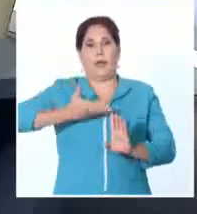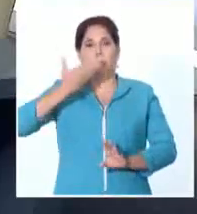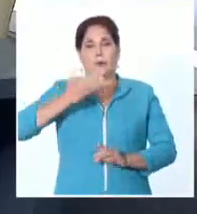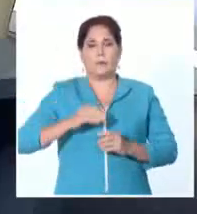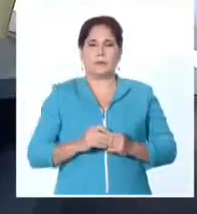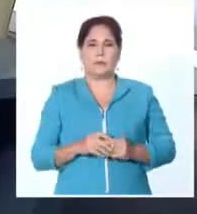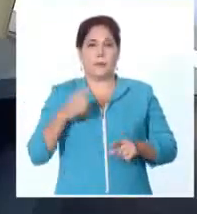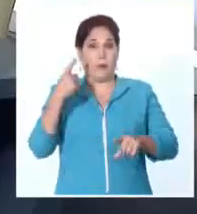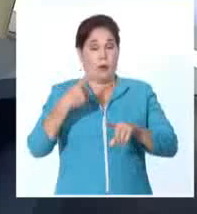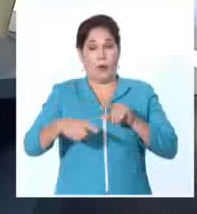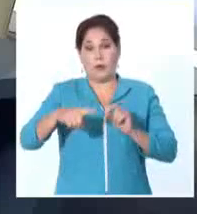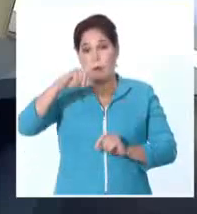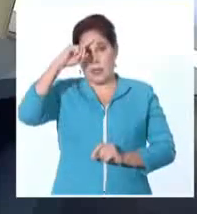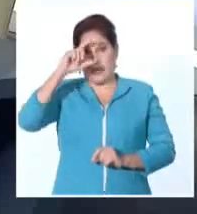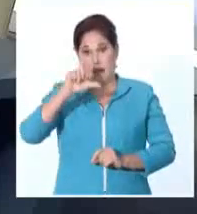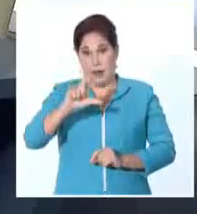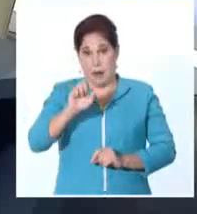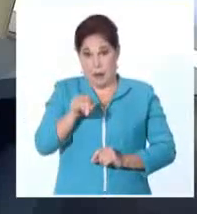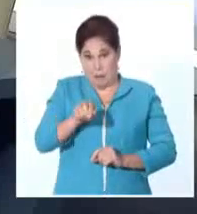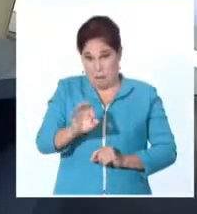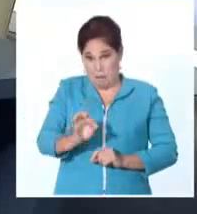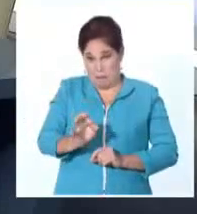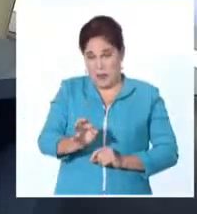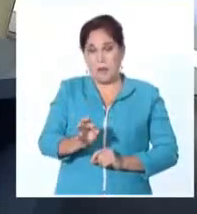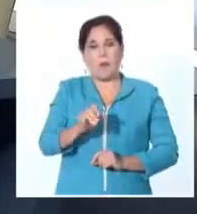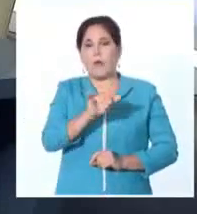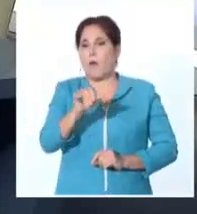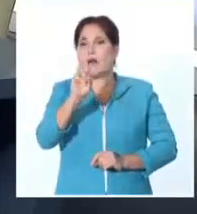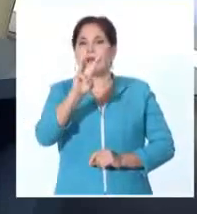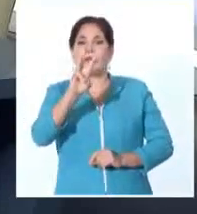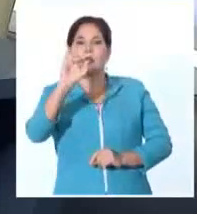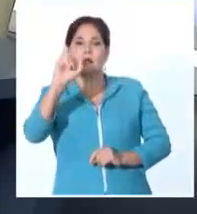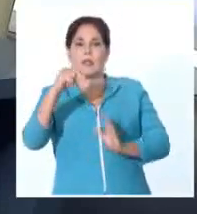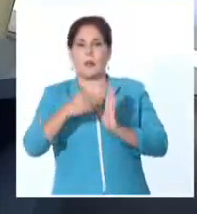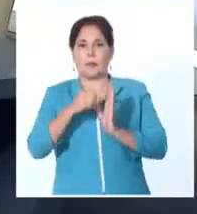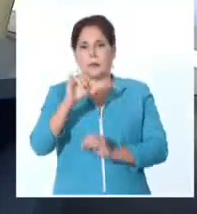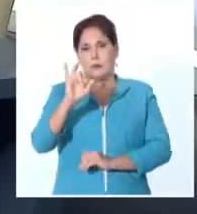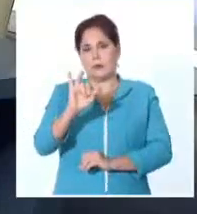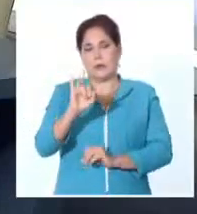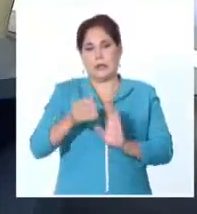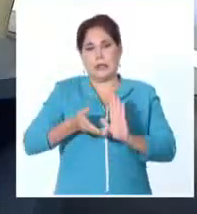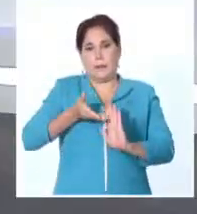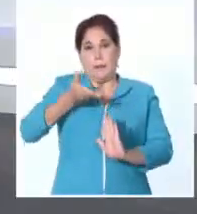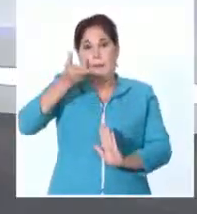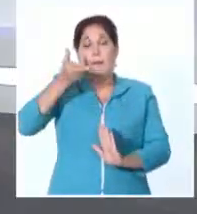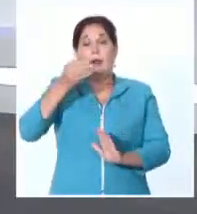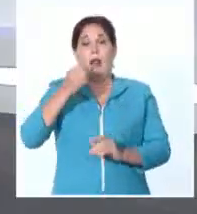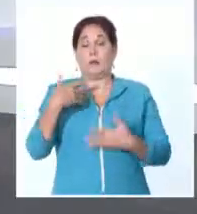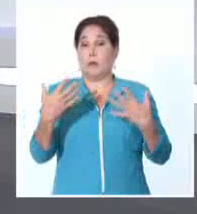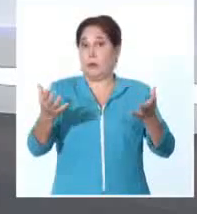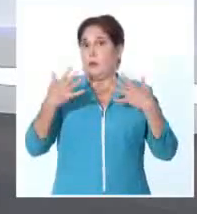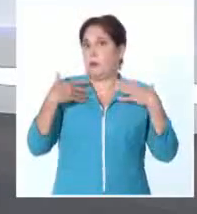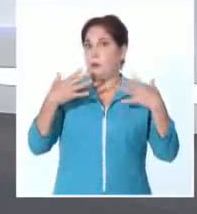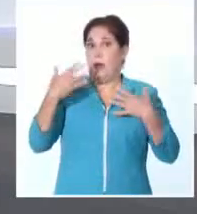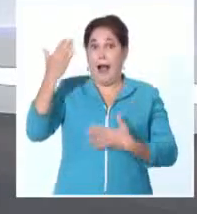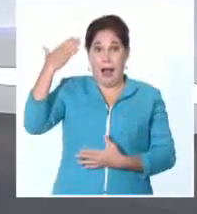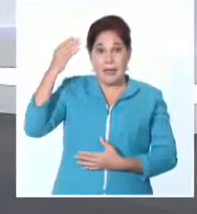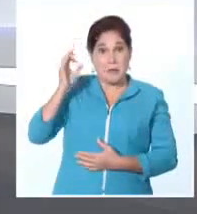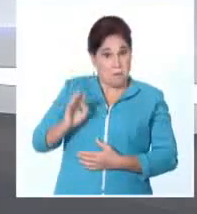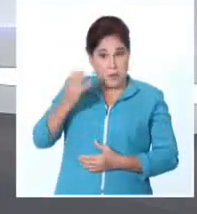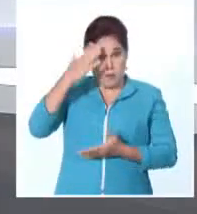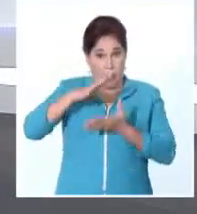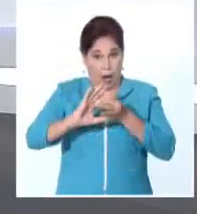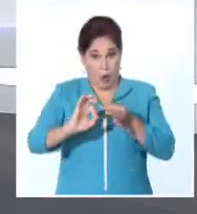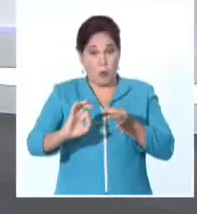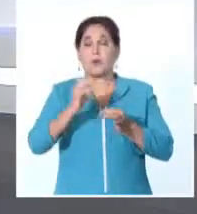en Santa Clara, Villaclara, con 36.7. Los récords anteriores eran de este mismo mes de agosto,